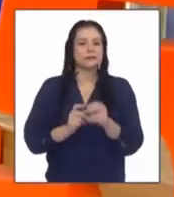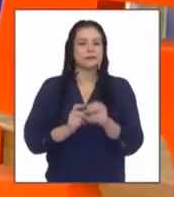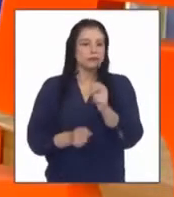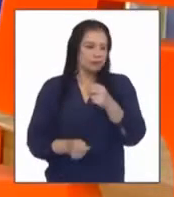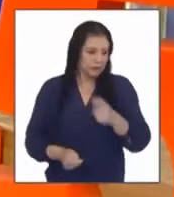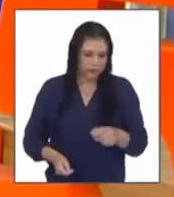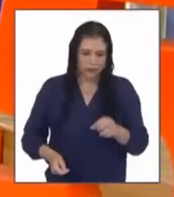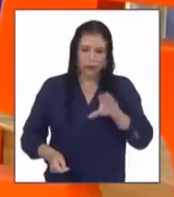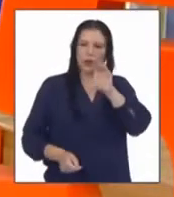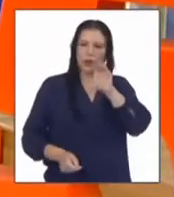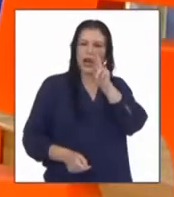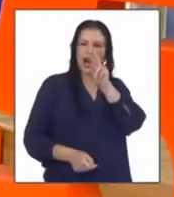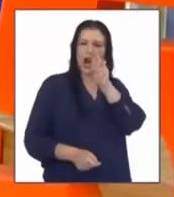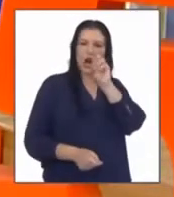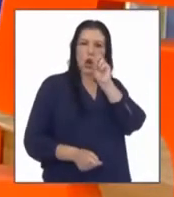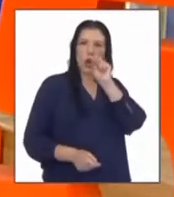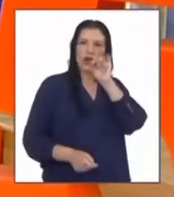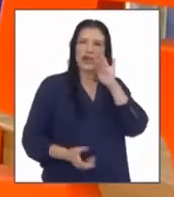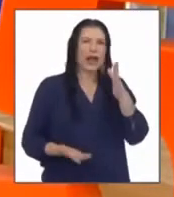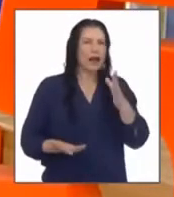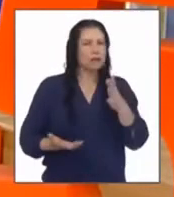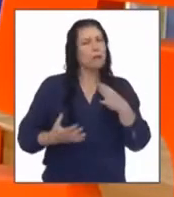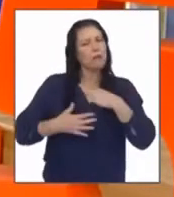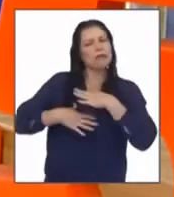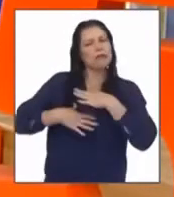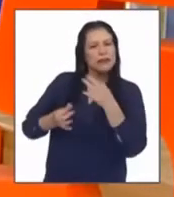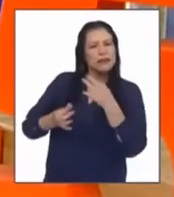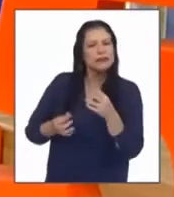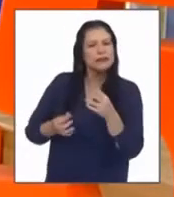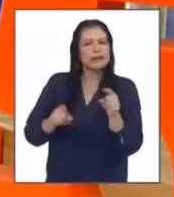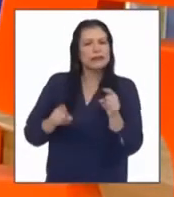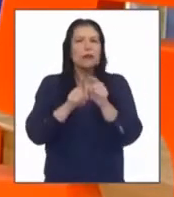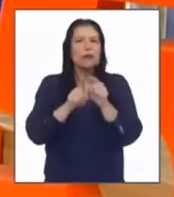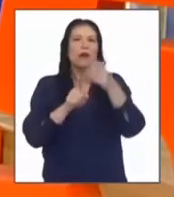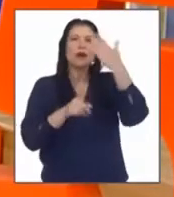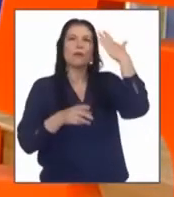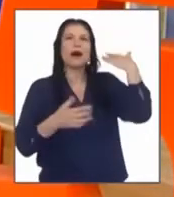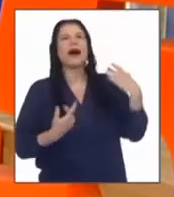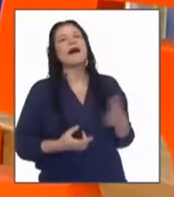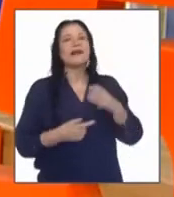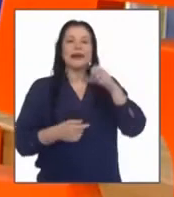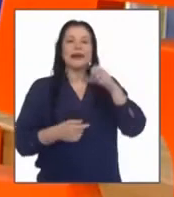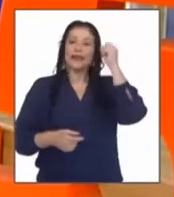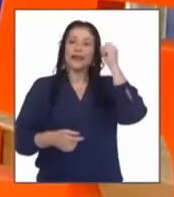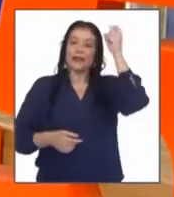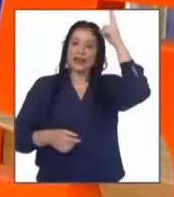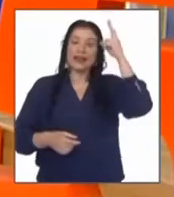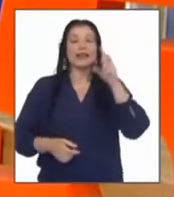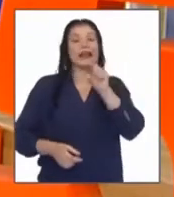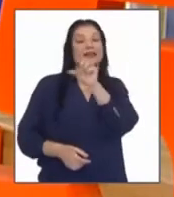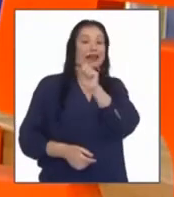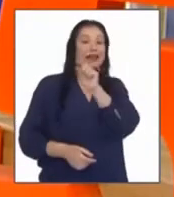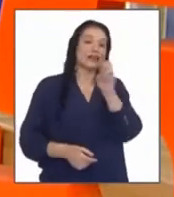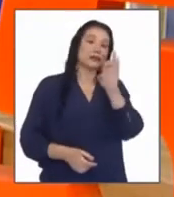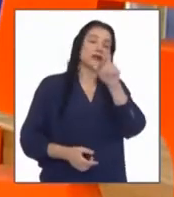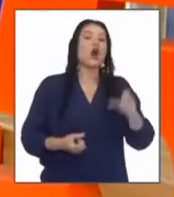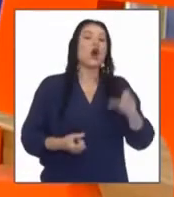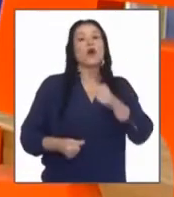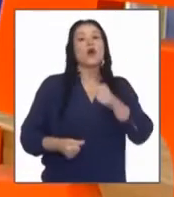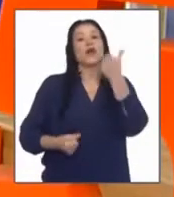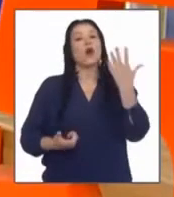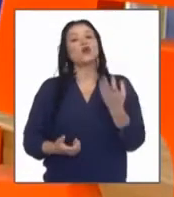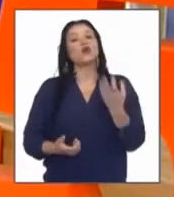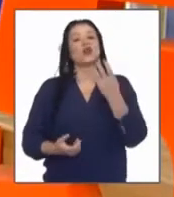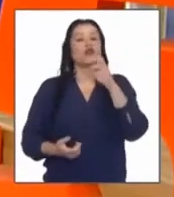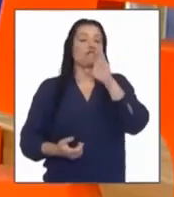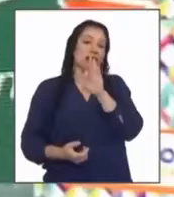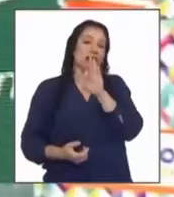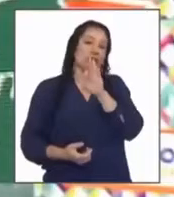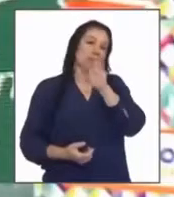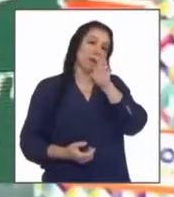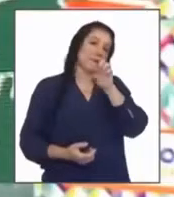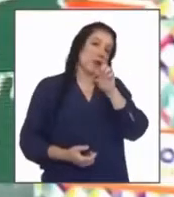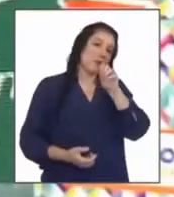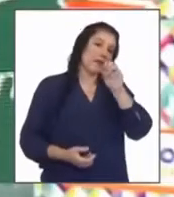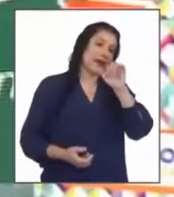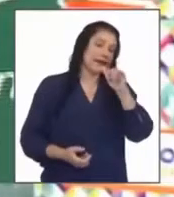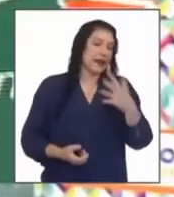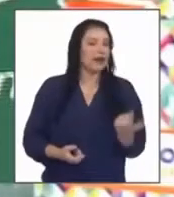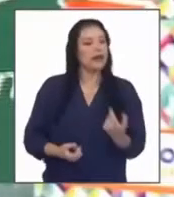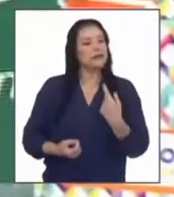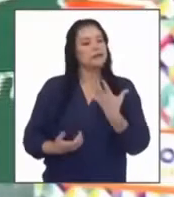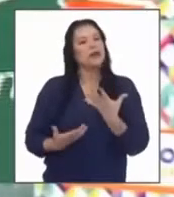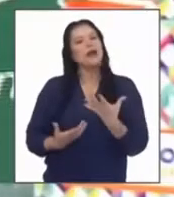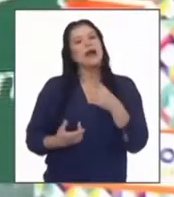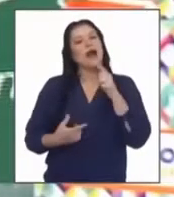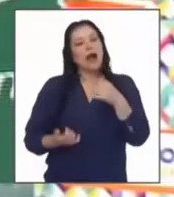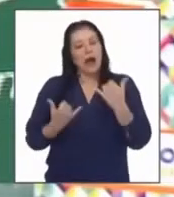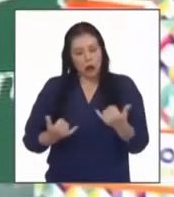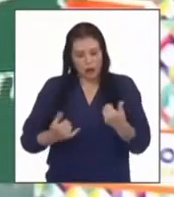una crónica son interesante como las crónicas del inca galsilazo de la vega o las de felipe huaman pomada yala esta vez